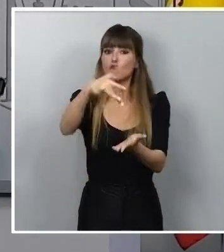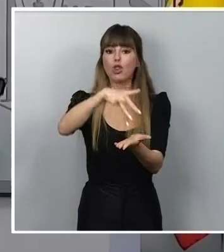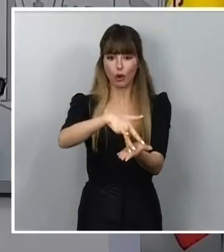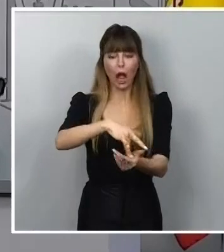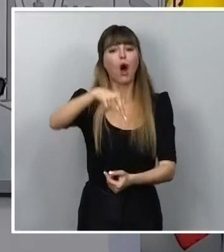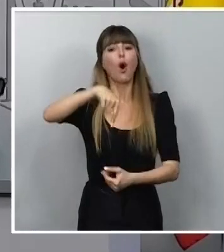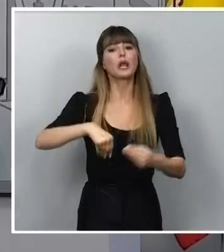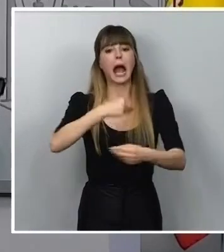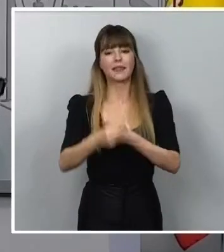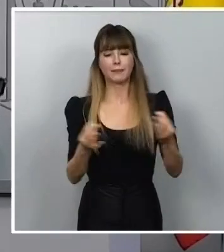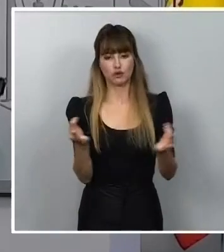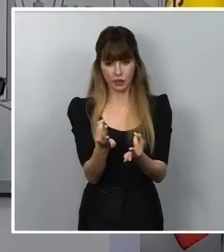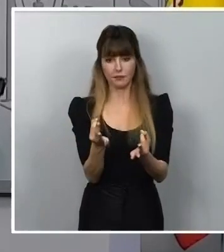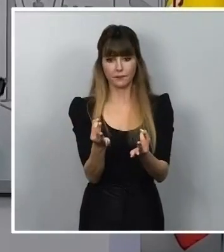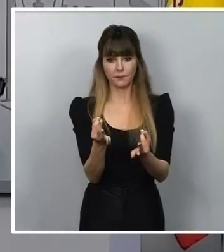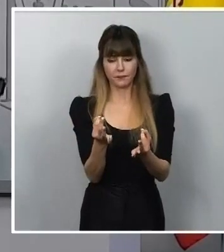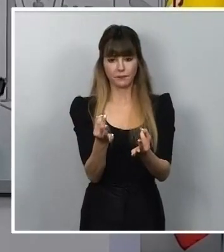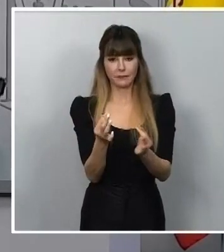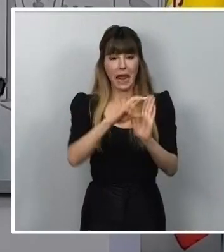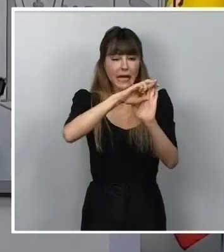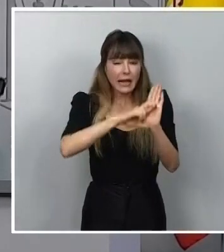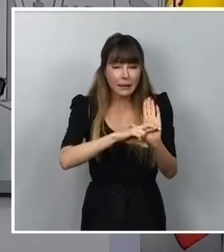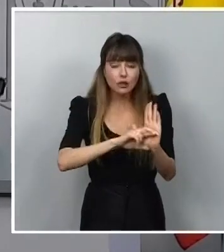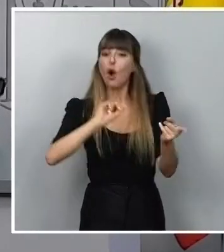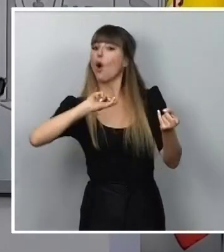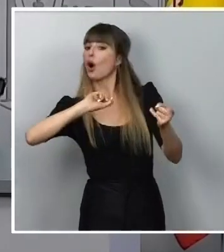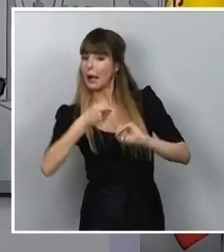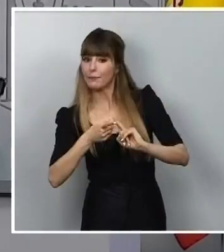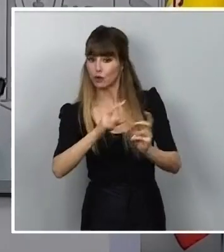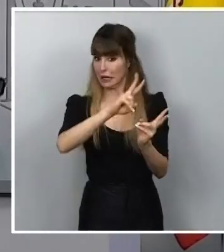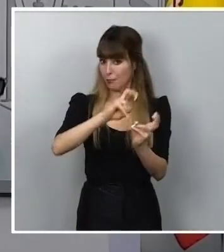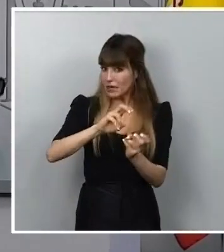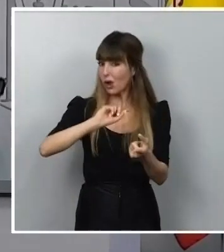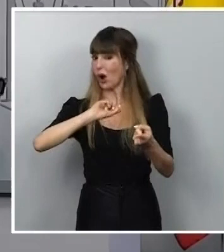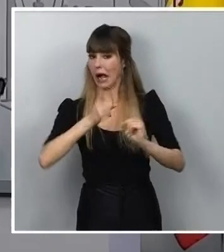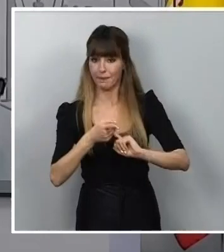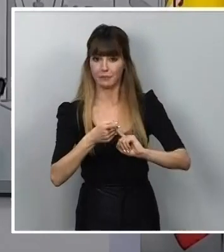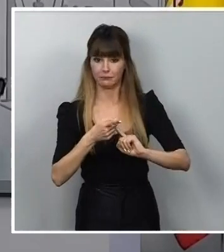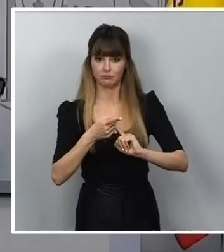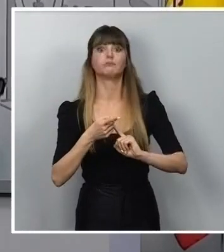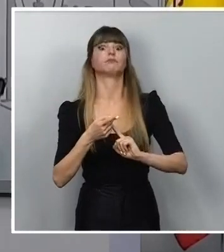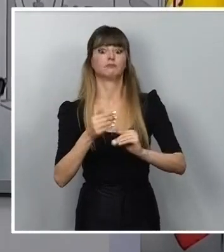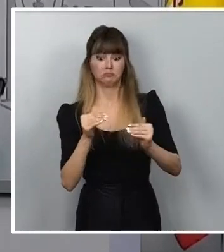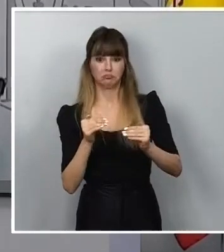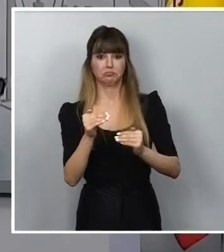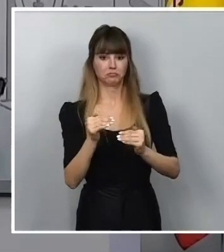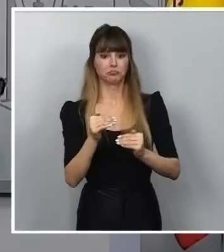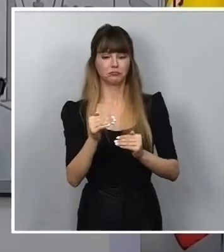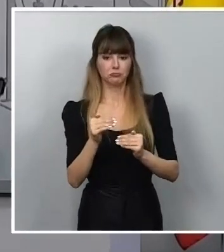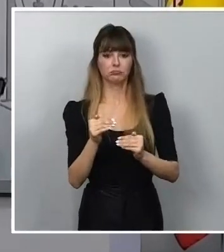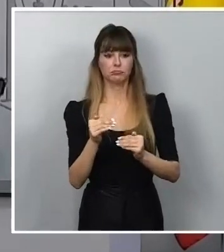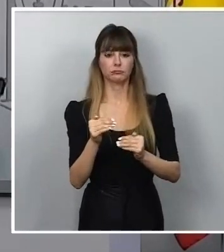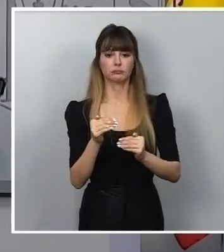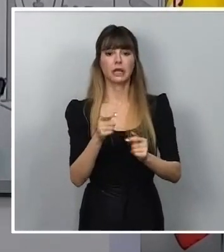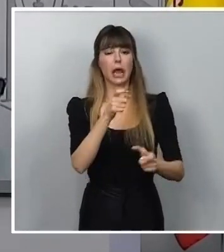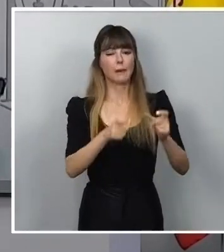hoy hacemos es modificar el reglamento de este impuesto para que, hasta que eso ocurra, no se le practiquen